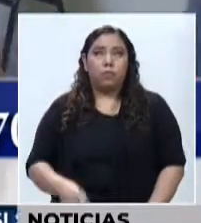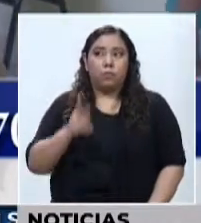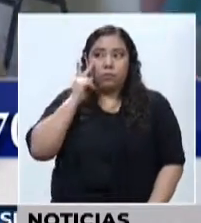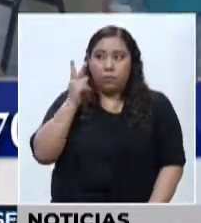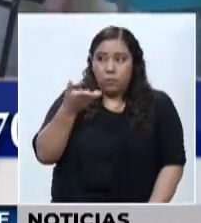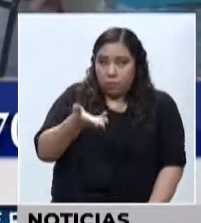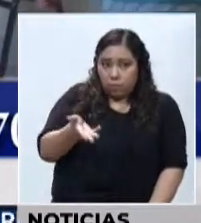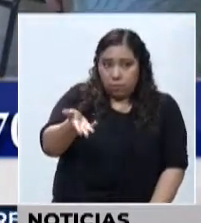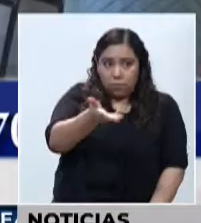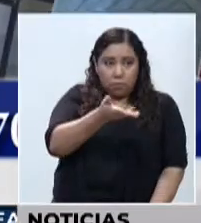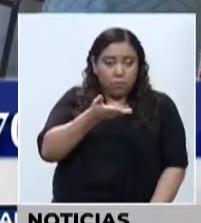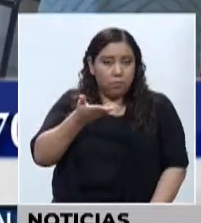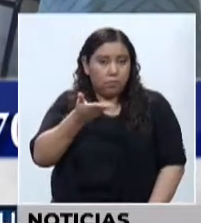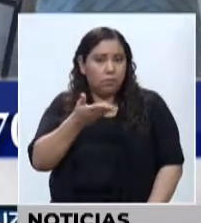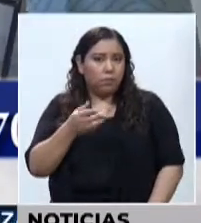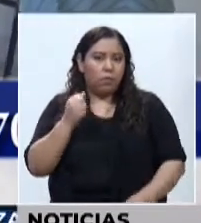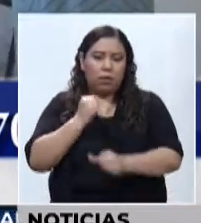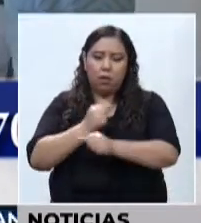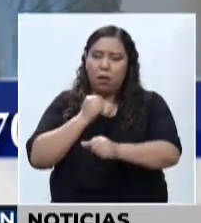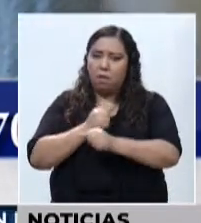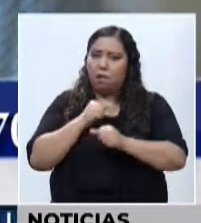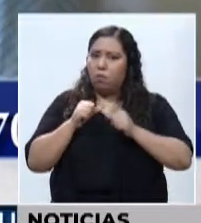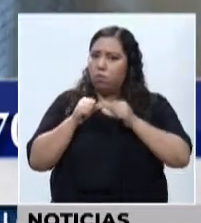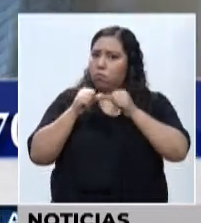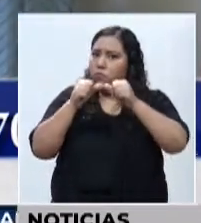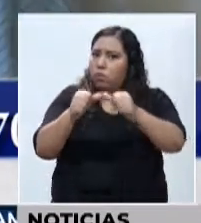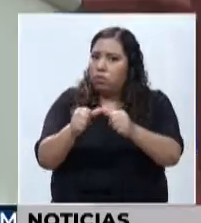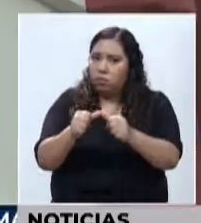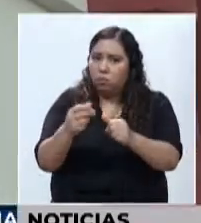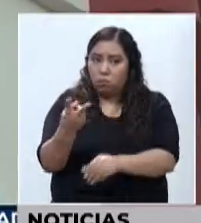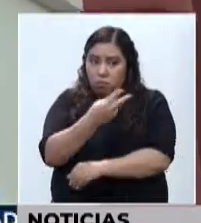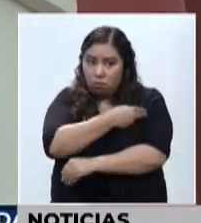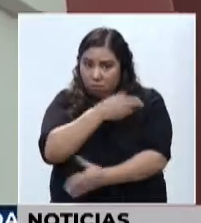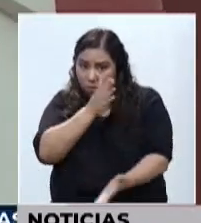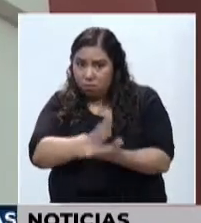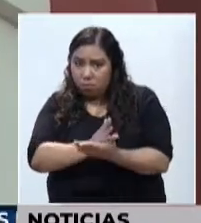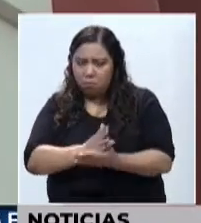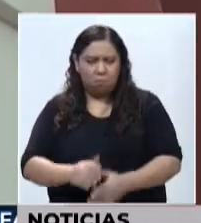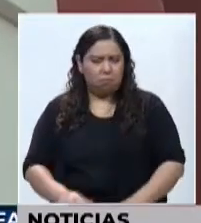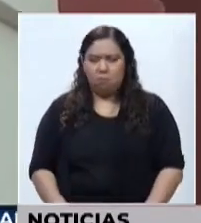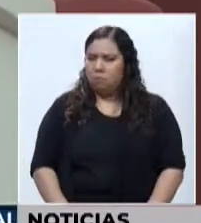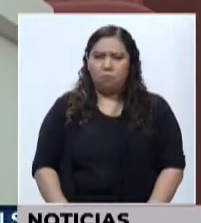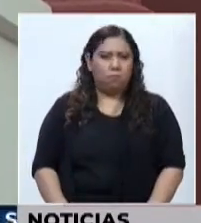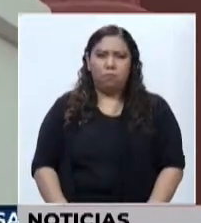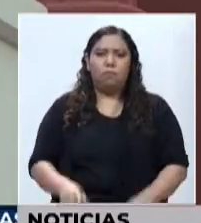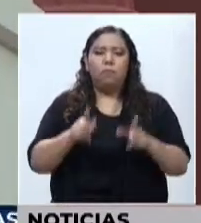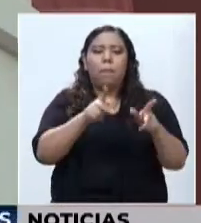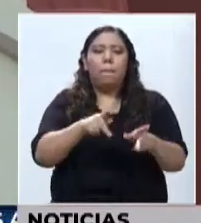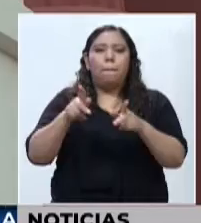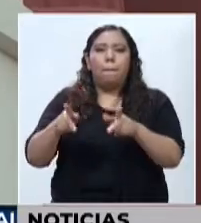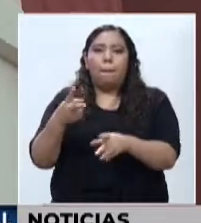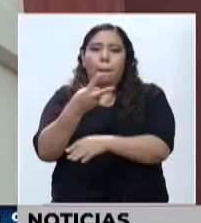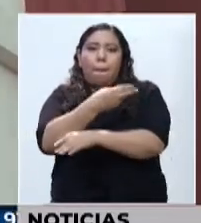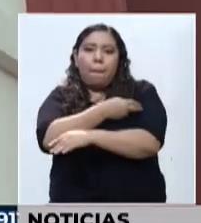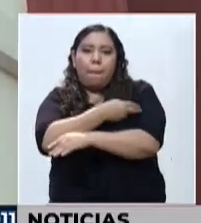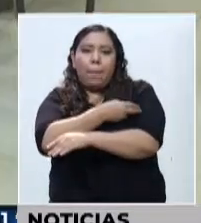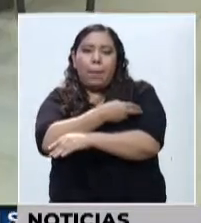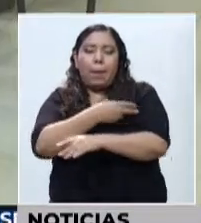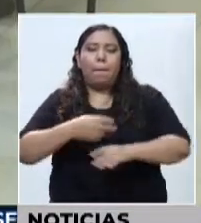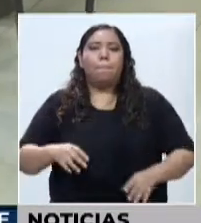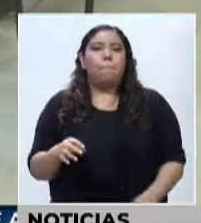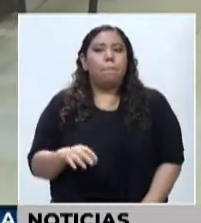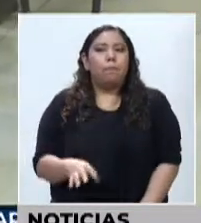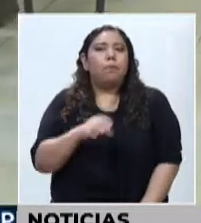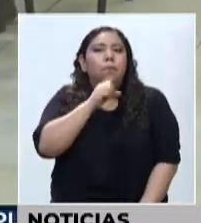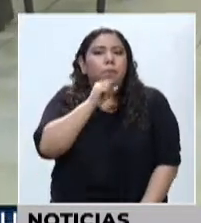pueden observar, no se ha detenido en ningún momento la vacunación. Las personas de la tercera edad que se vacunaron contra la COVID-19